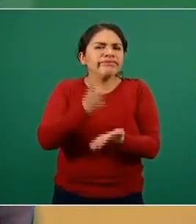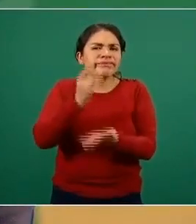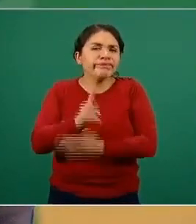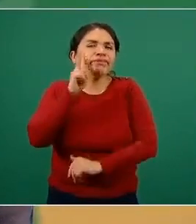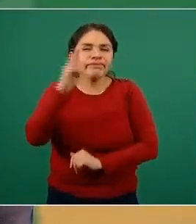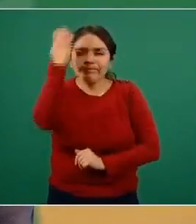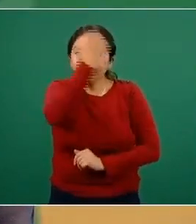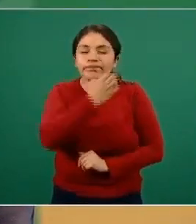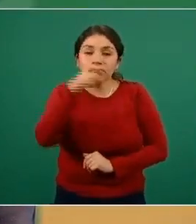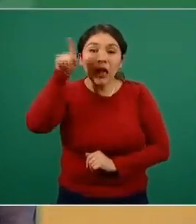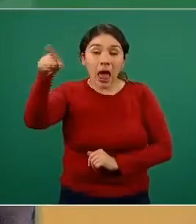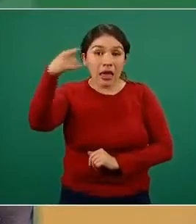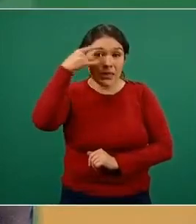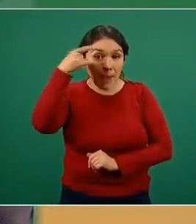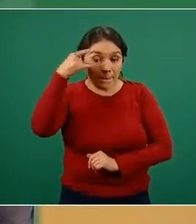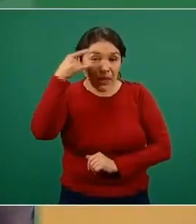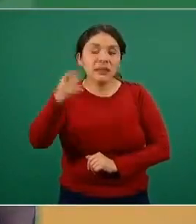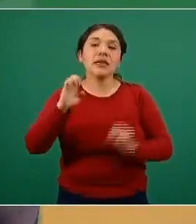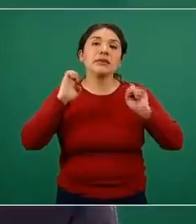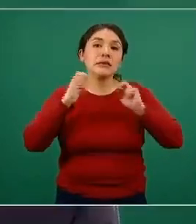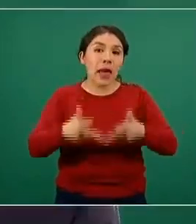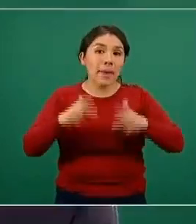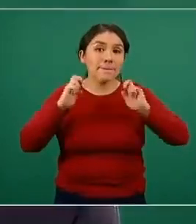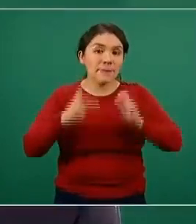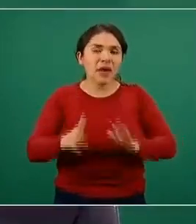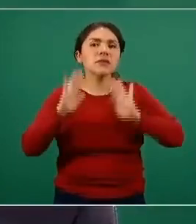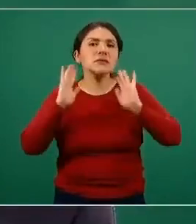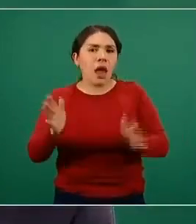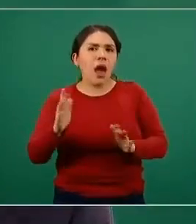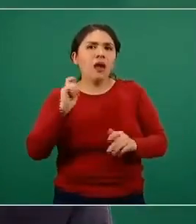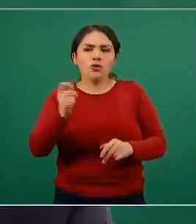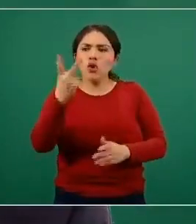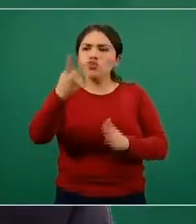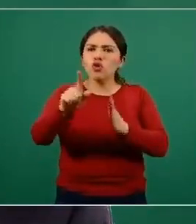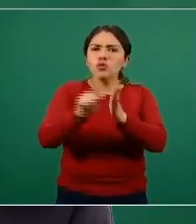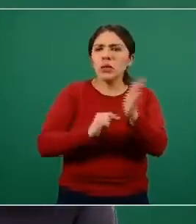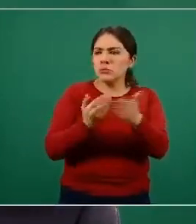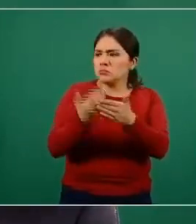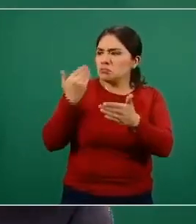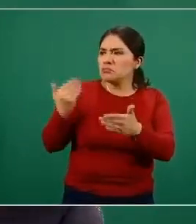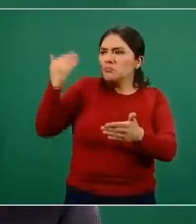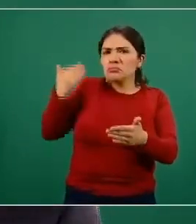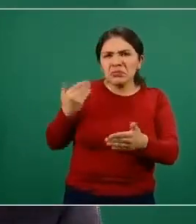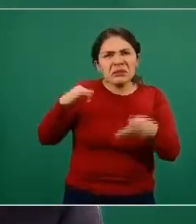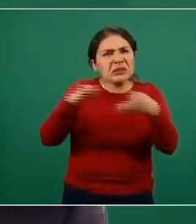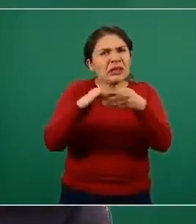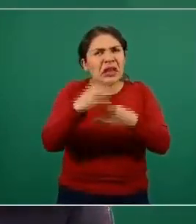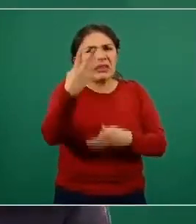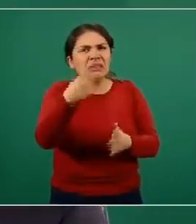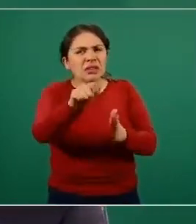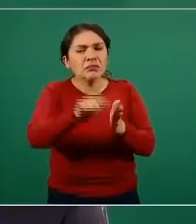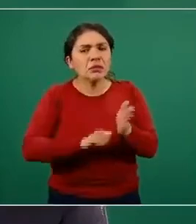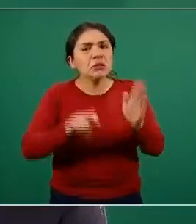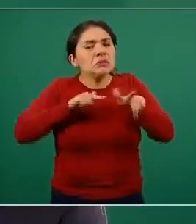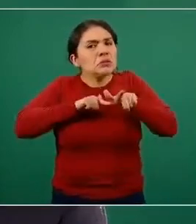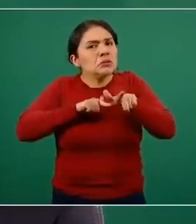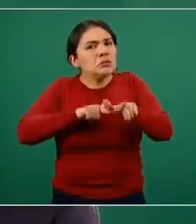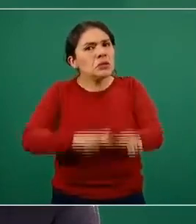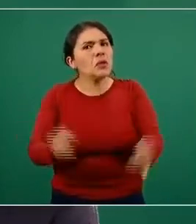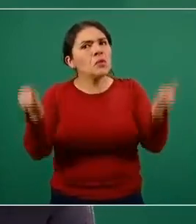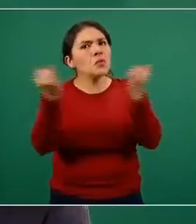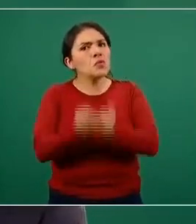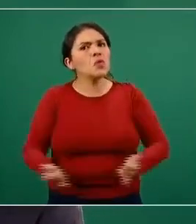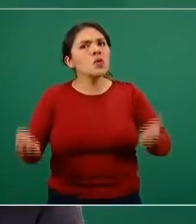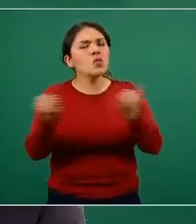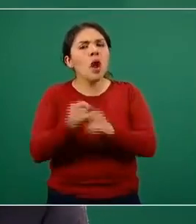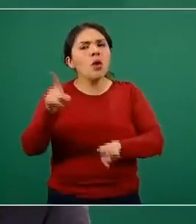Campeche y Chiapas ya por más de dos meses, casi tres meses, han permanecido en